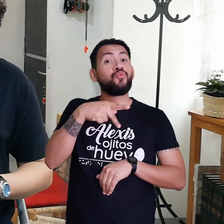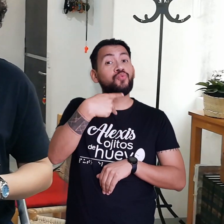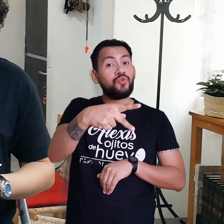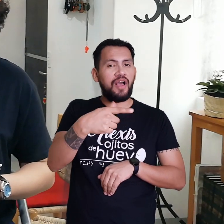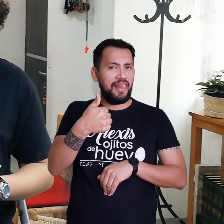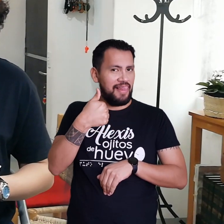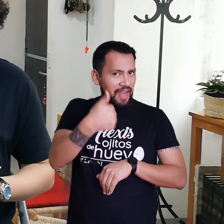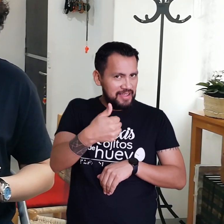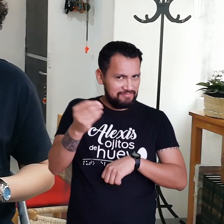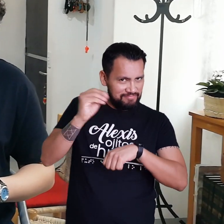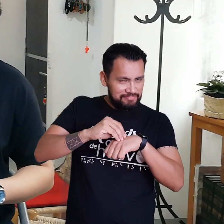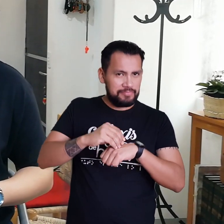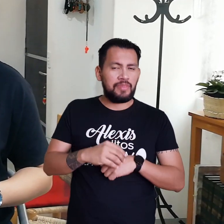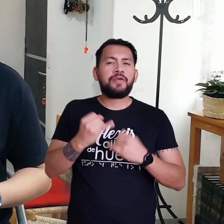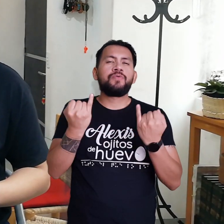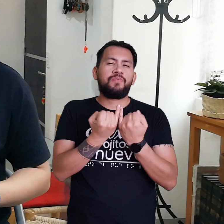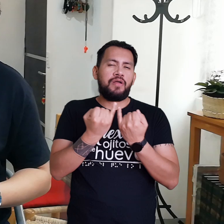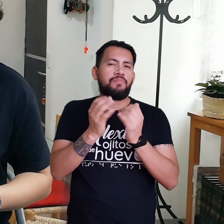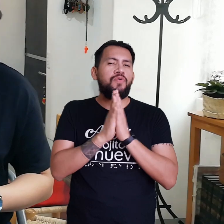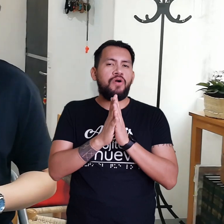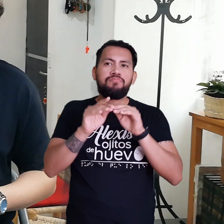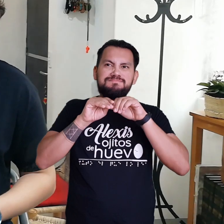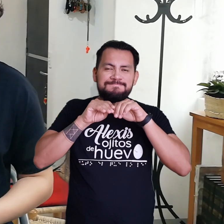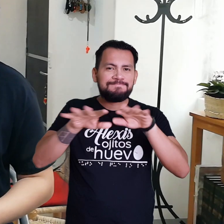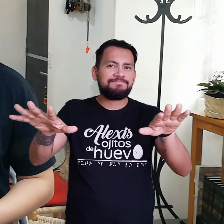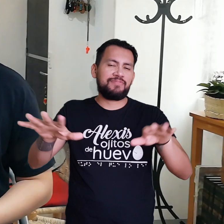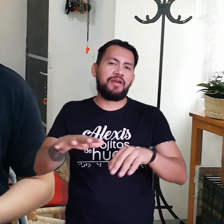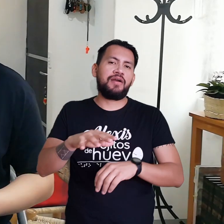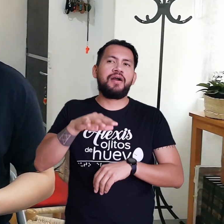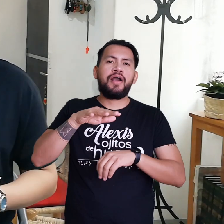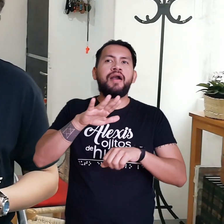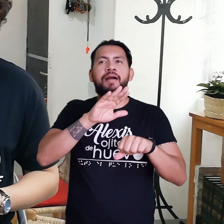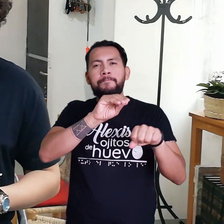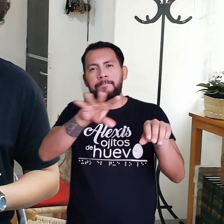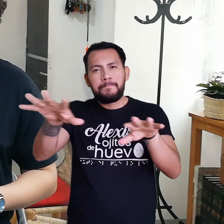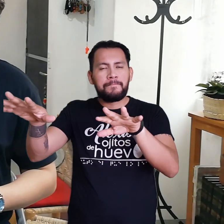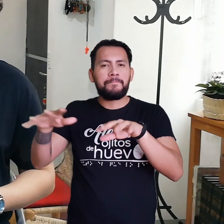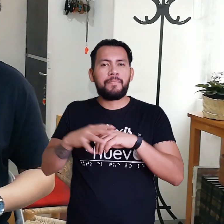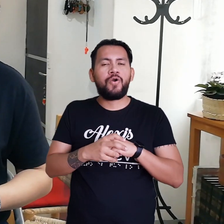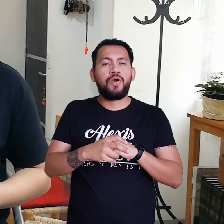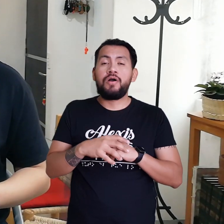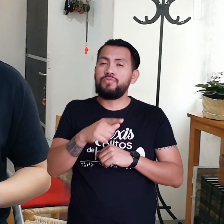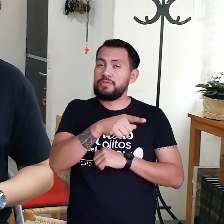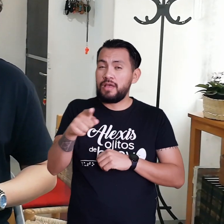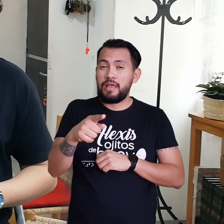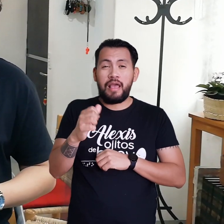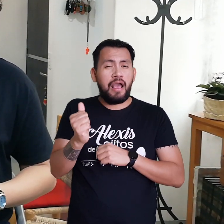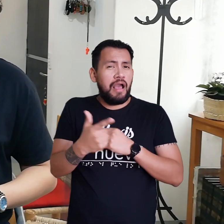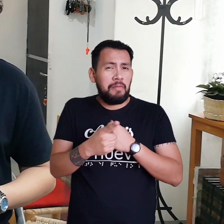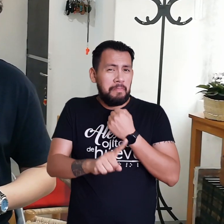La verdad que me va a salir muy caro Porque el número de la tanda Nada, nada, ok No les cuesta nada, no les cuesta nada